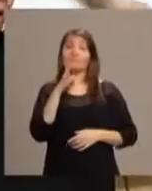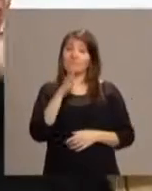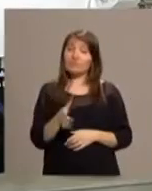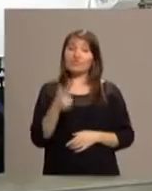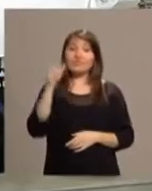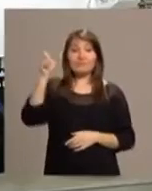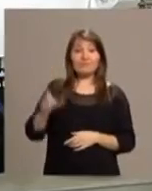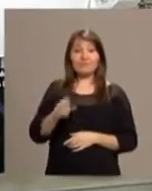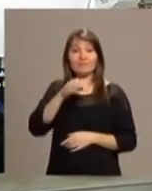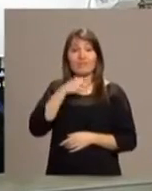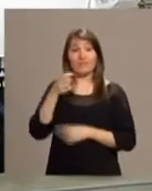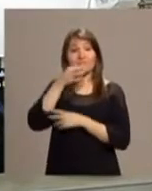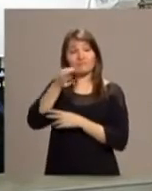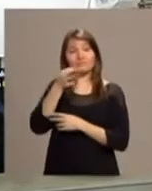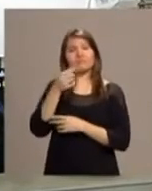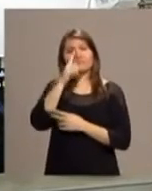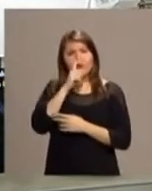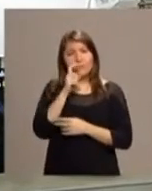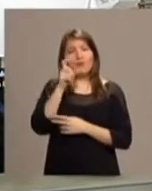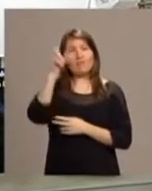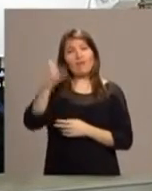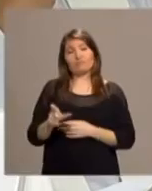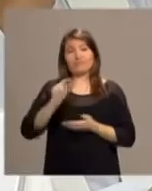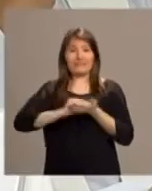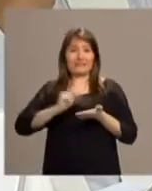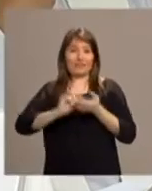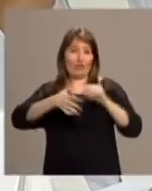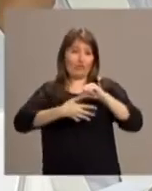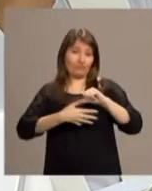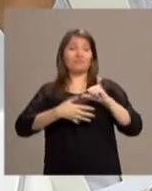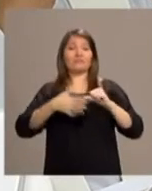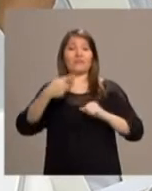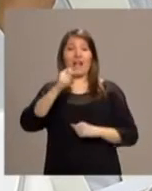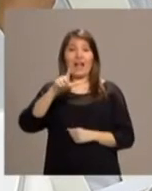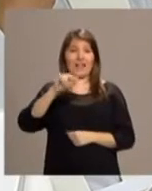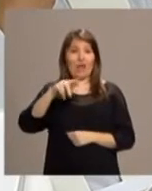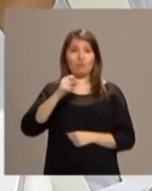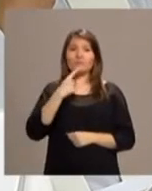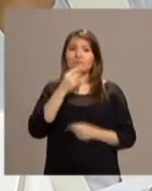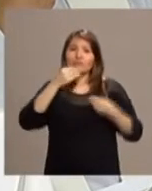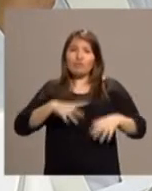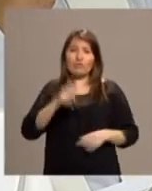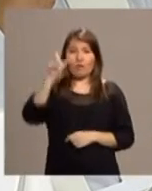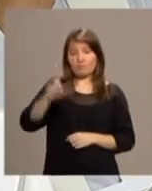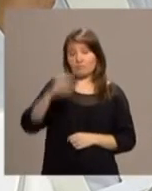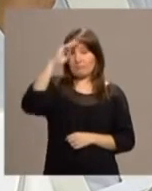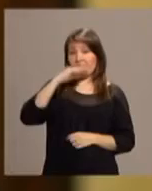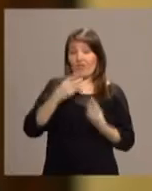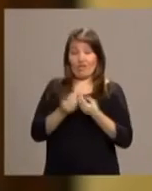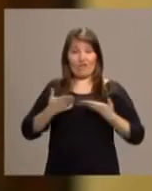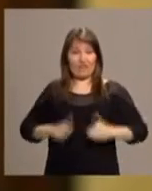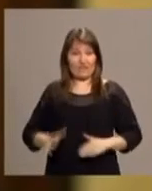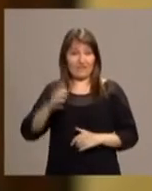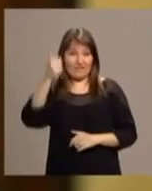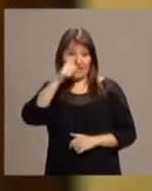Pinilla recordó al autor uruguayo Eduardo Galeano en uno de sus escritos, donde narra la historia de un padre que lleva a su hijo a